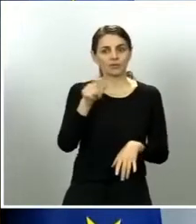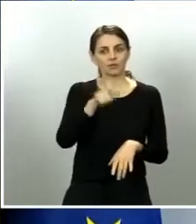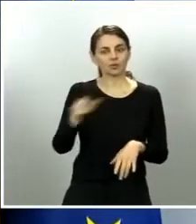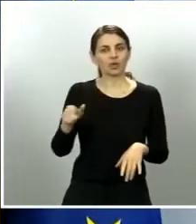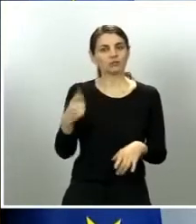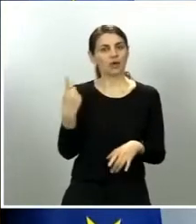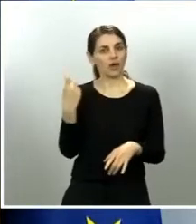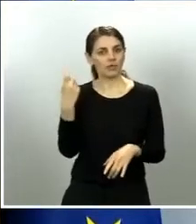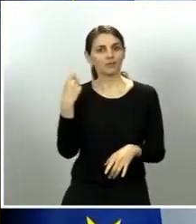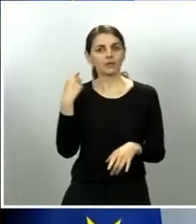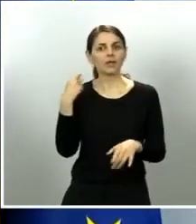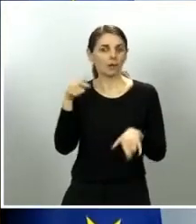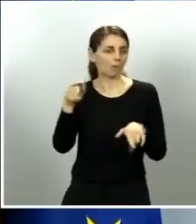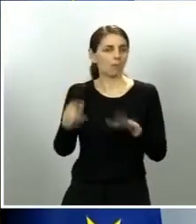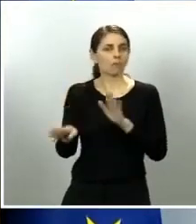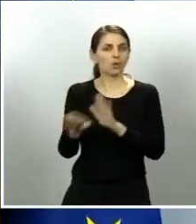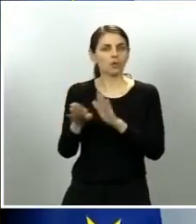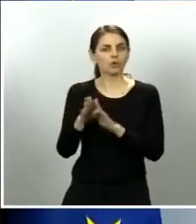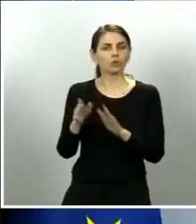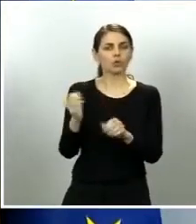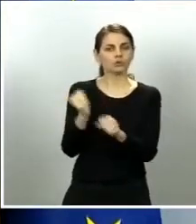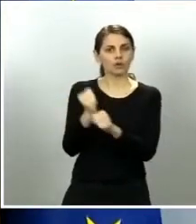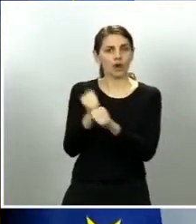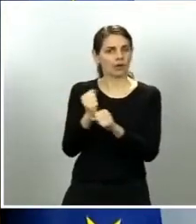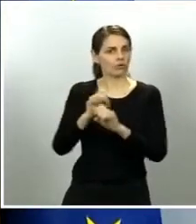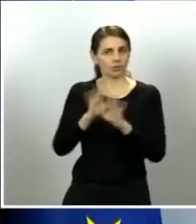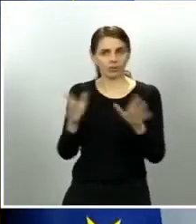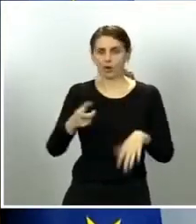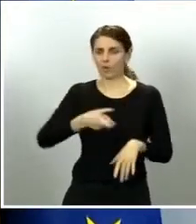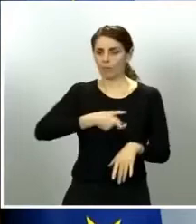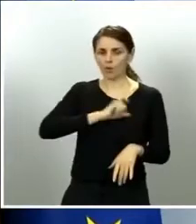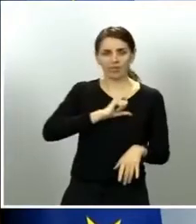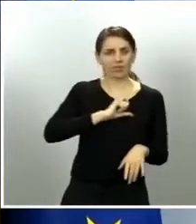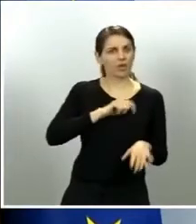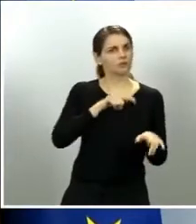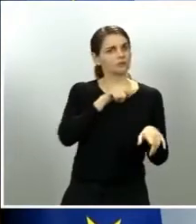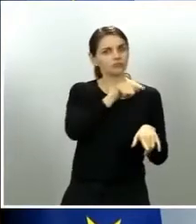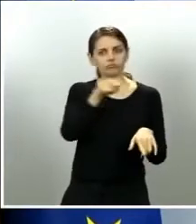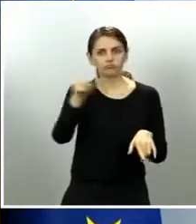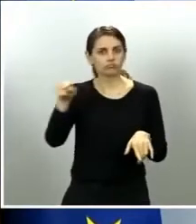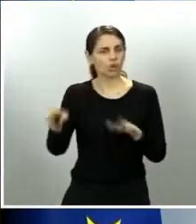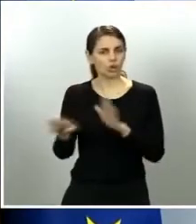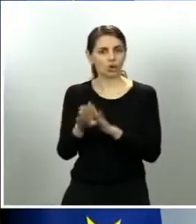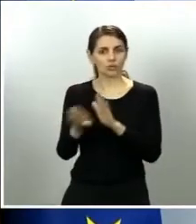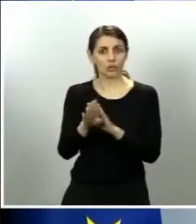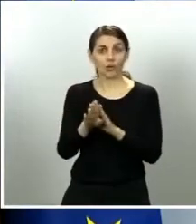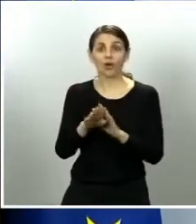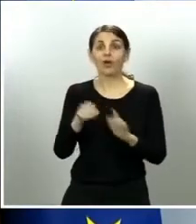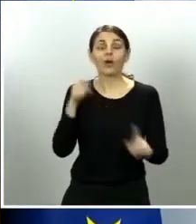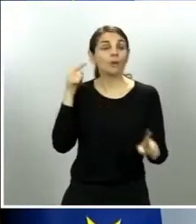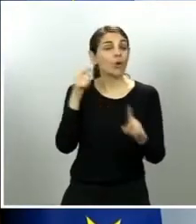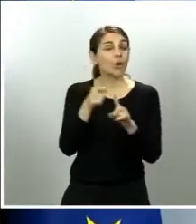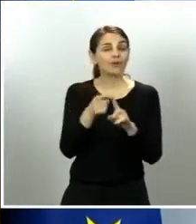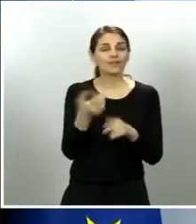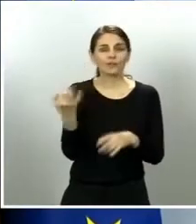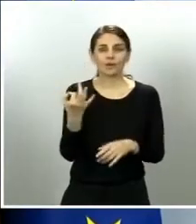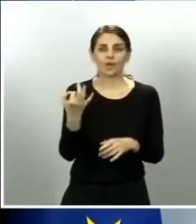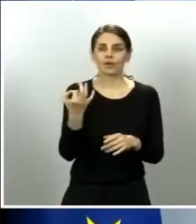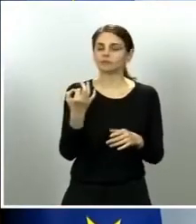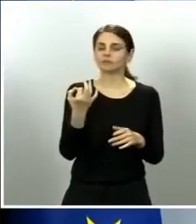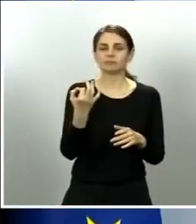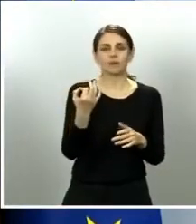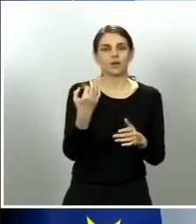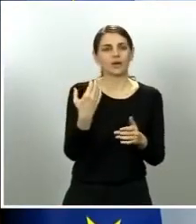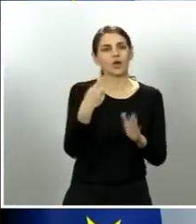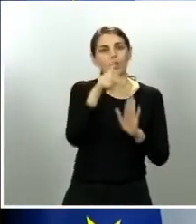de derecho para garantizar algo tan importante en este momento como que las normas de salud pública que garantizan la integridad de